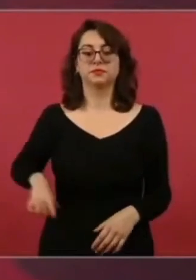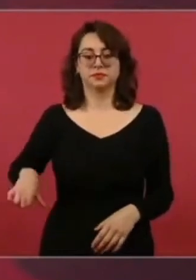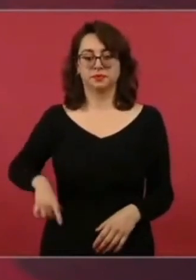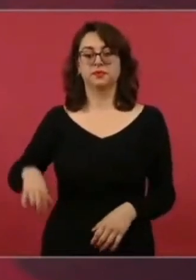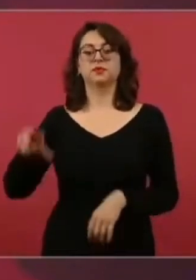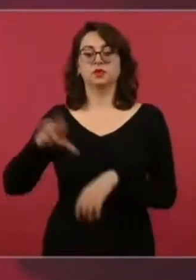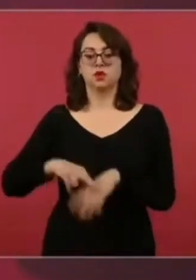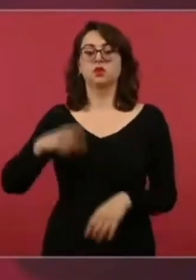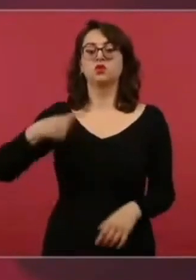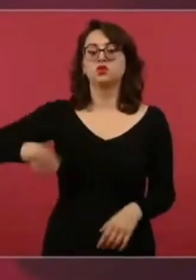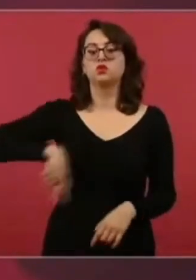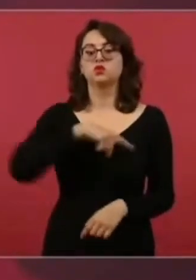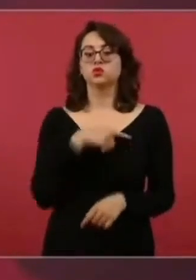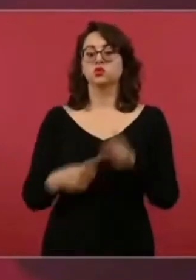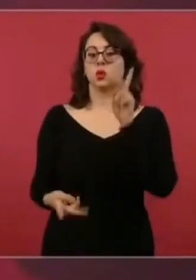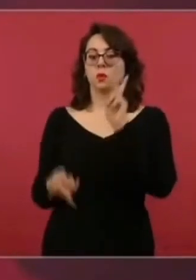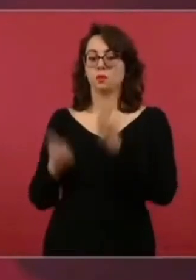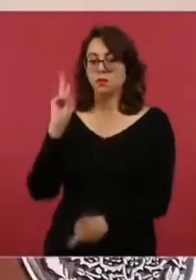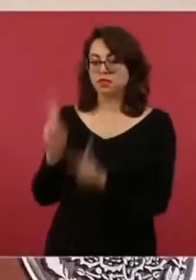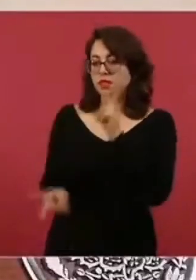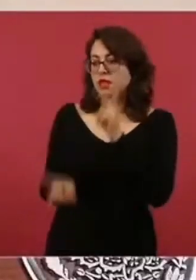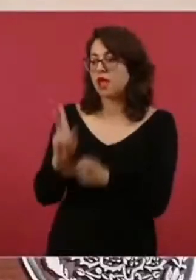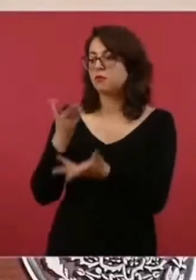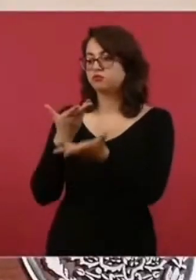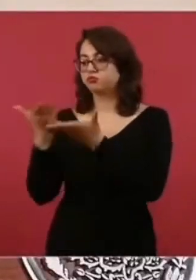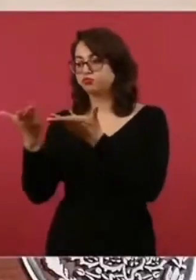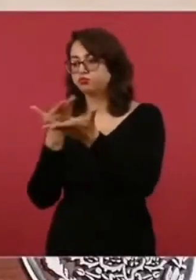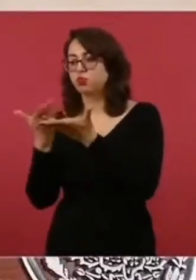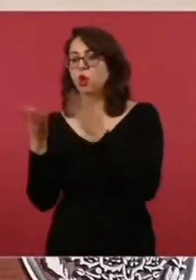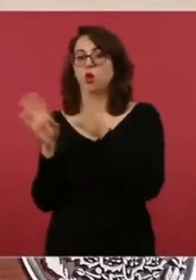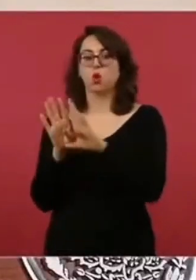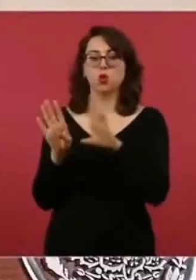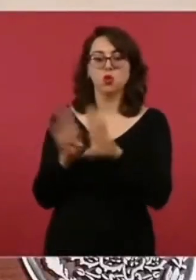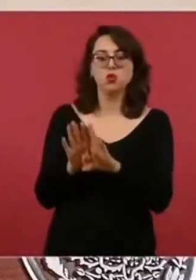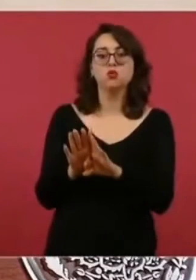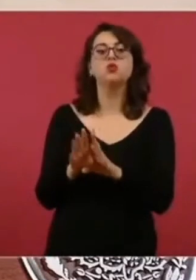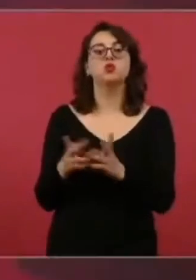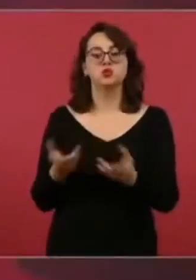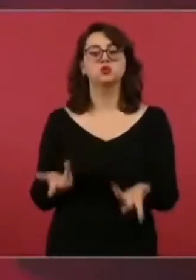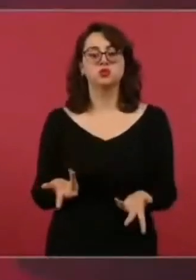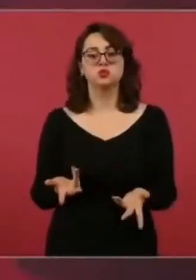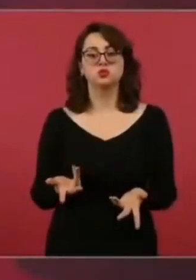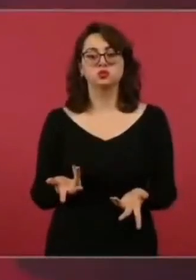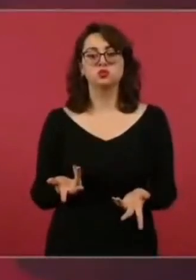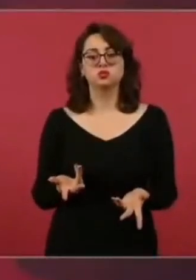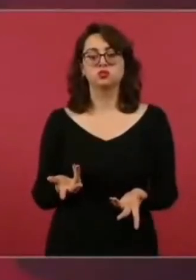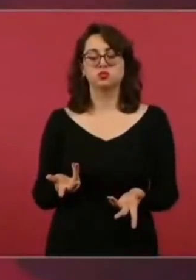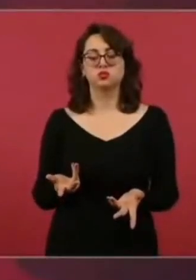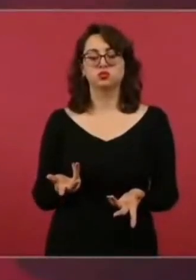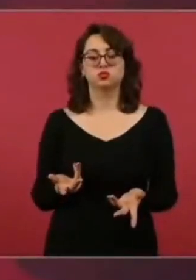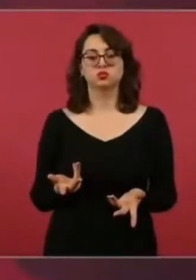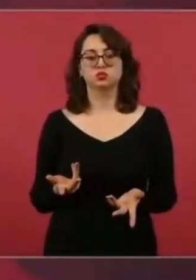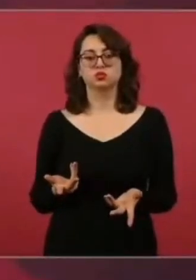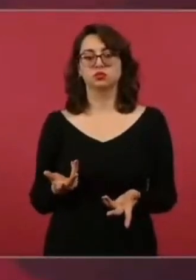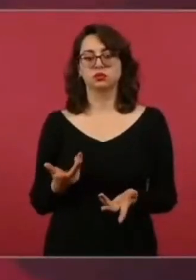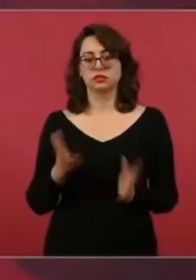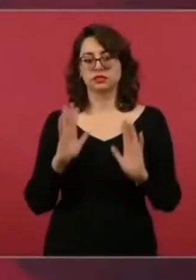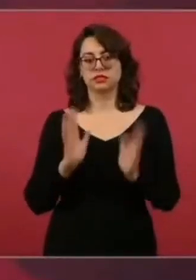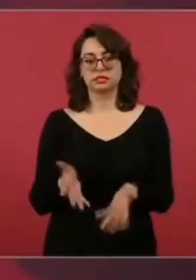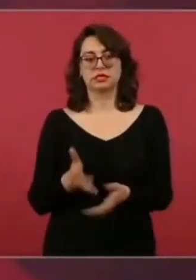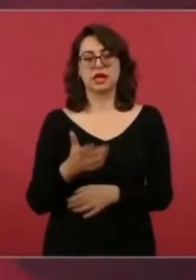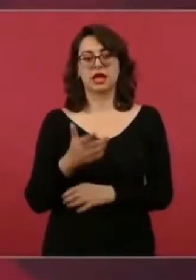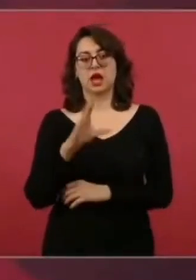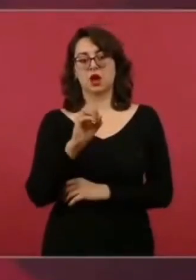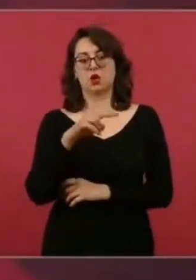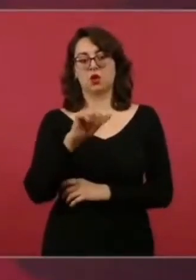apoyamos en lo que plantea. Sí lo está viendo Germán Martínez,